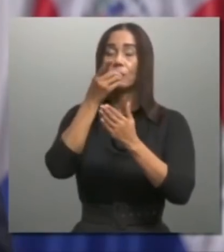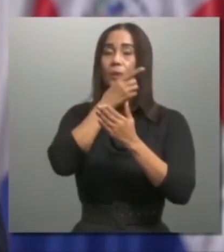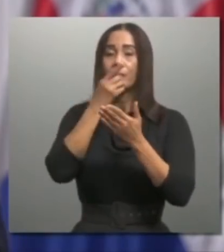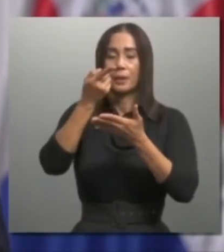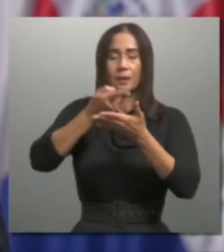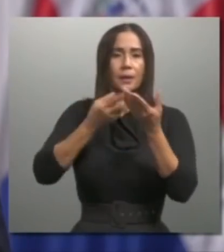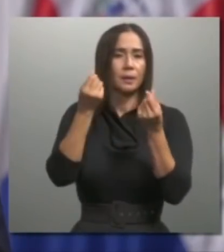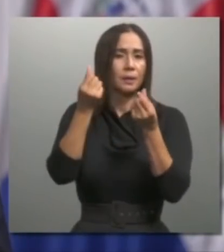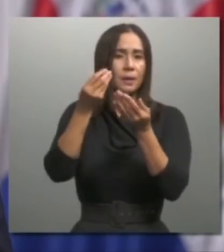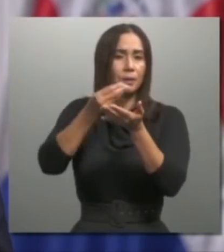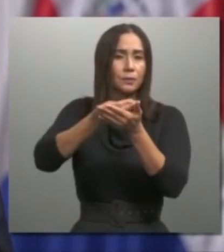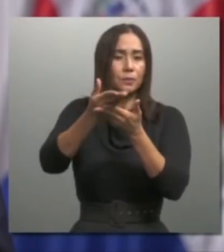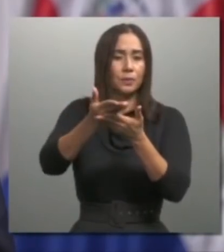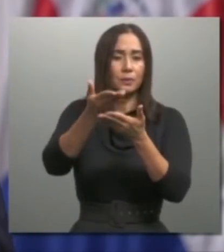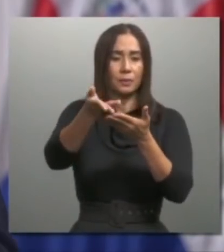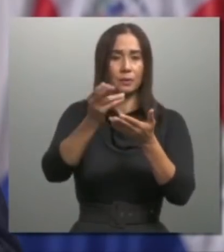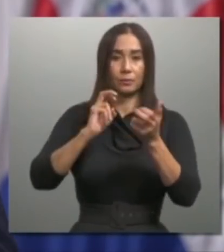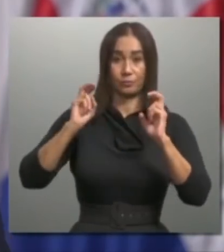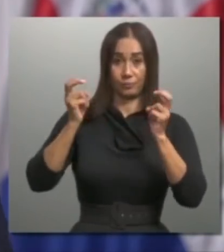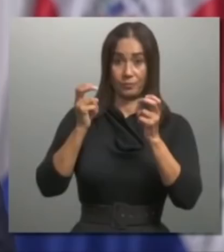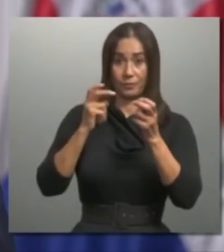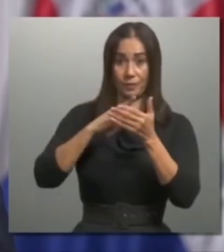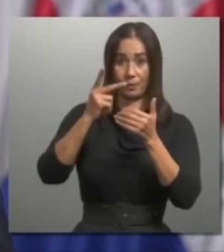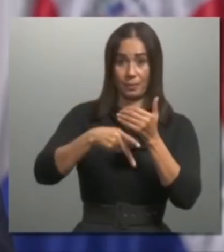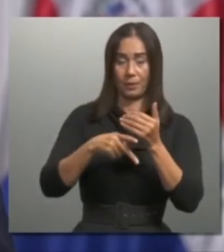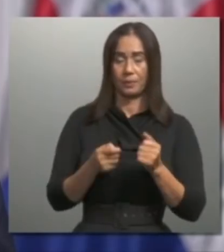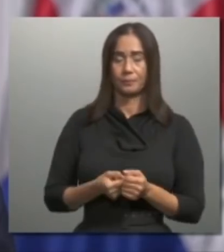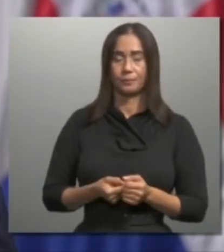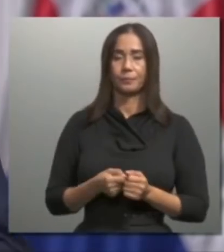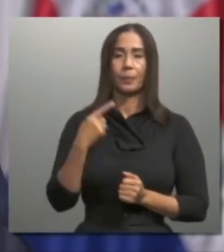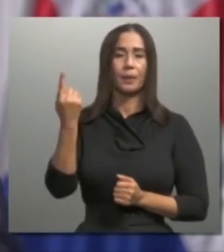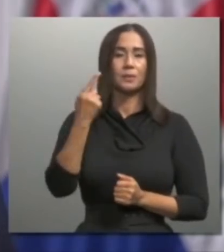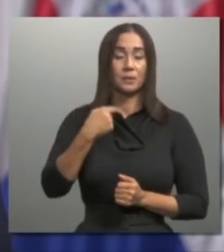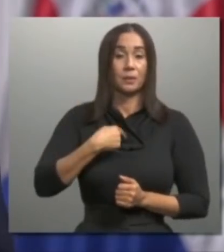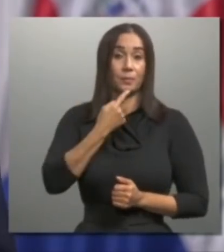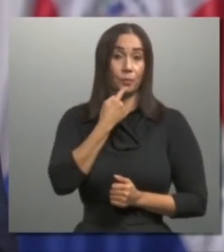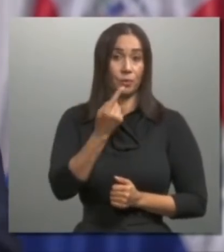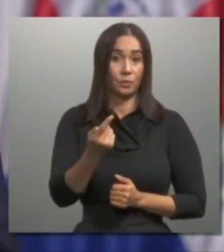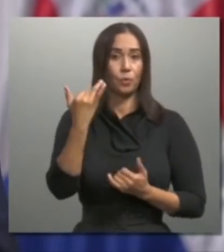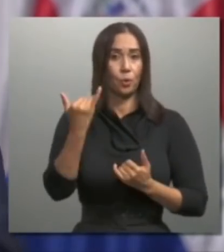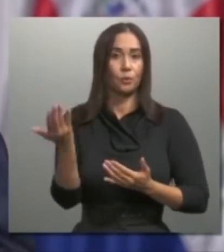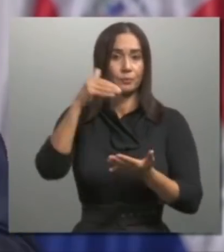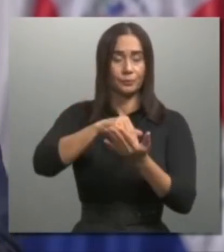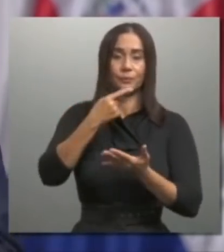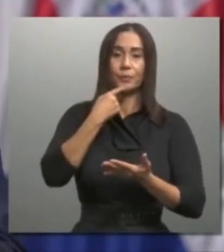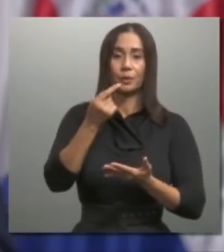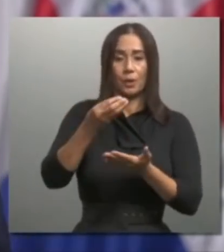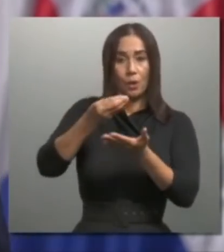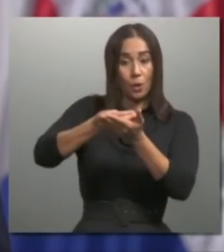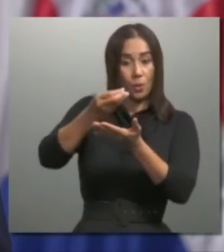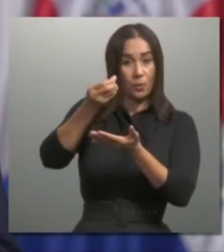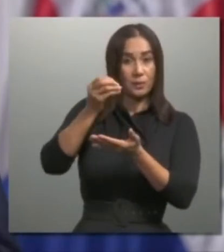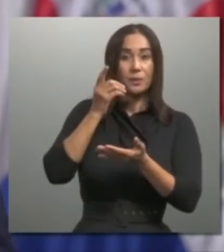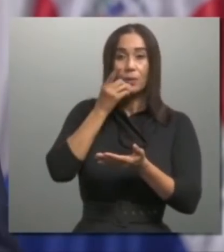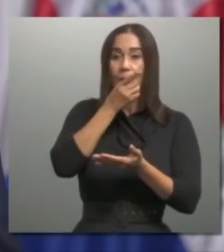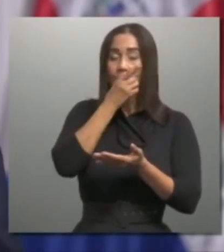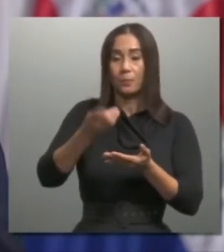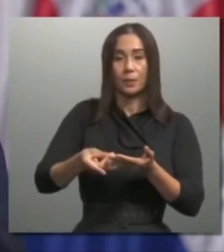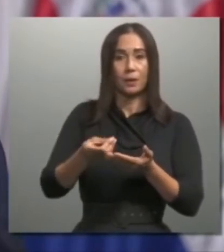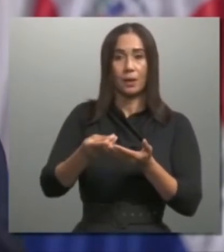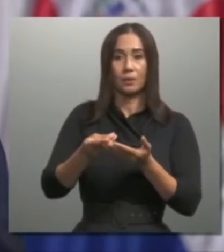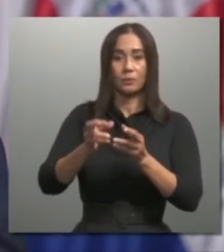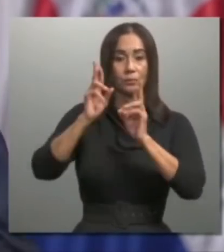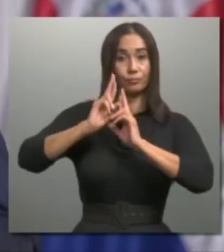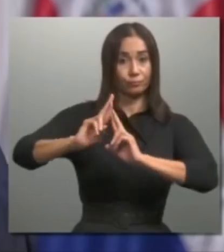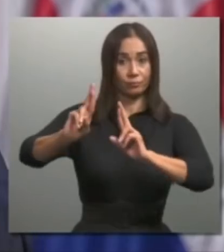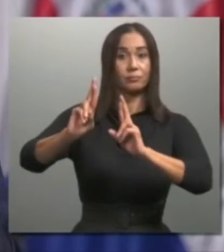plantas. Me han oído decirlo siempre, y hoy lo repito, con el dinero de los dominicanos no se juega.